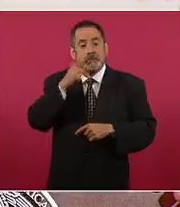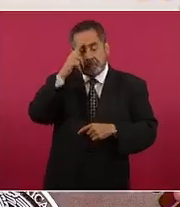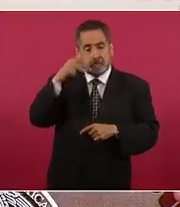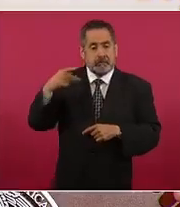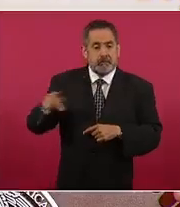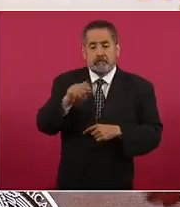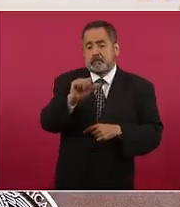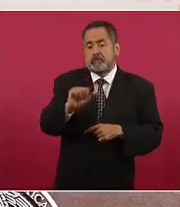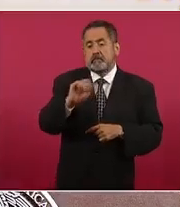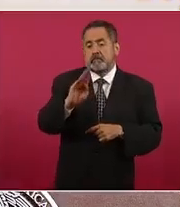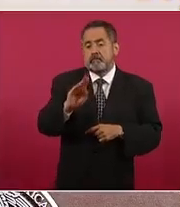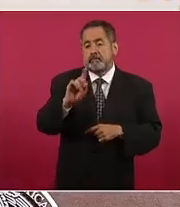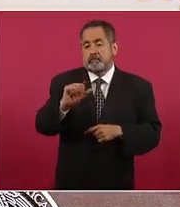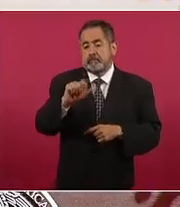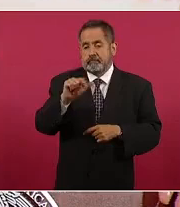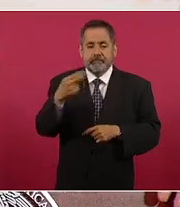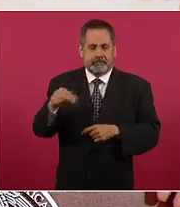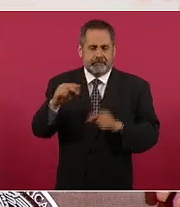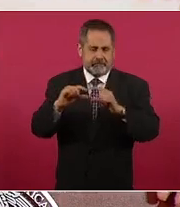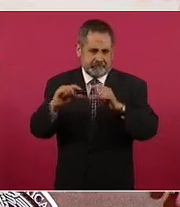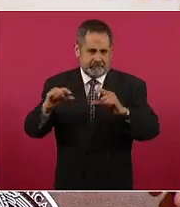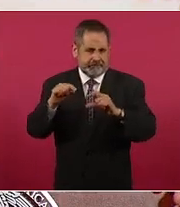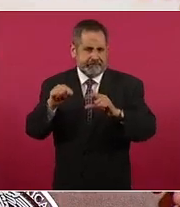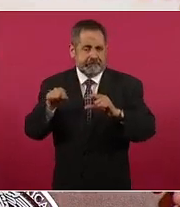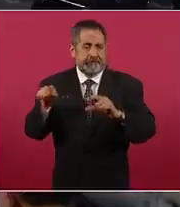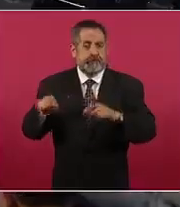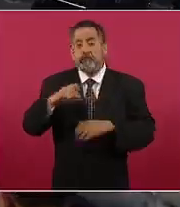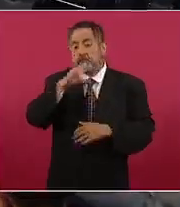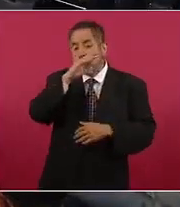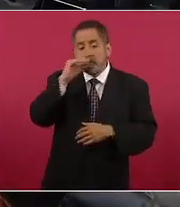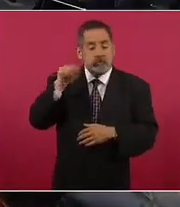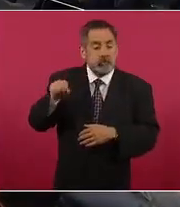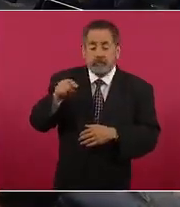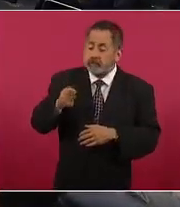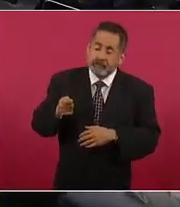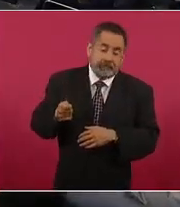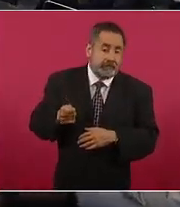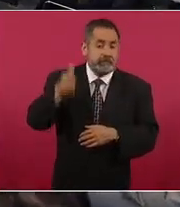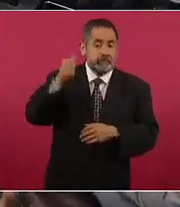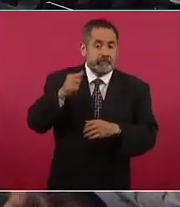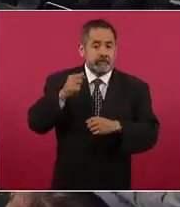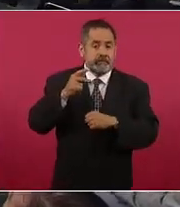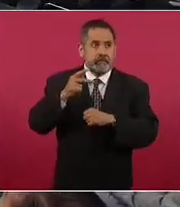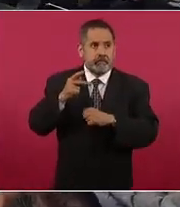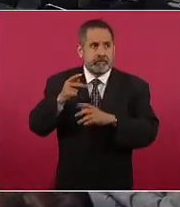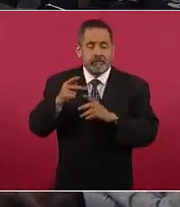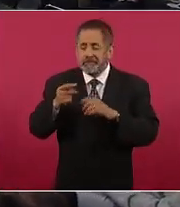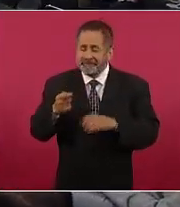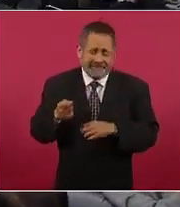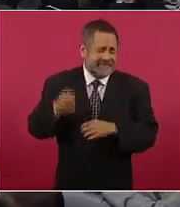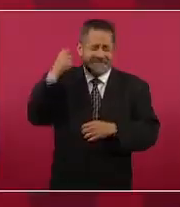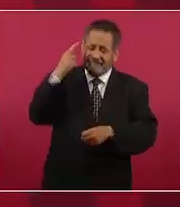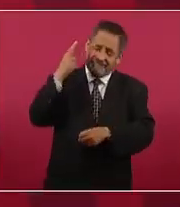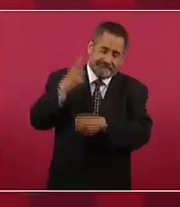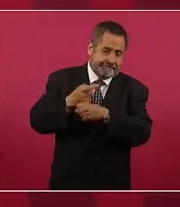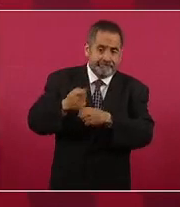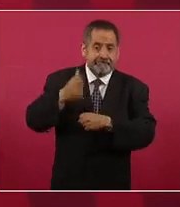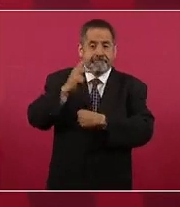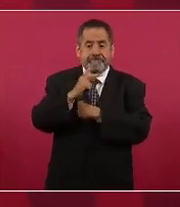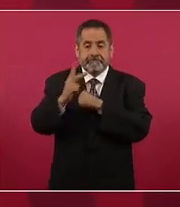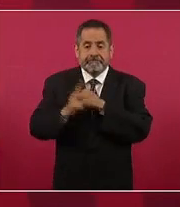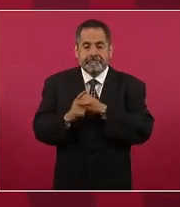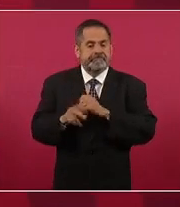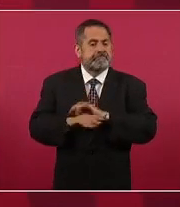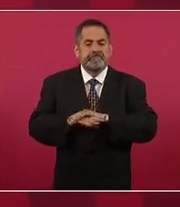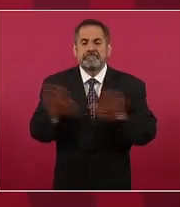Abdala Cuba por ejemplo ha sido el primer país no de los primeros sino el primer país que